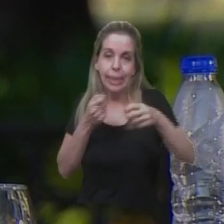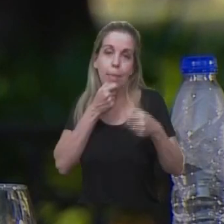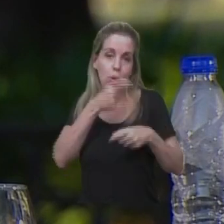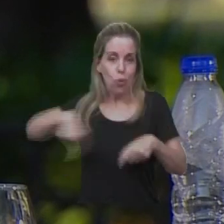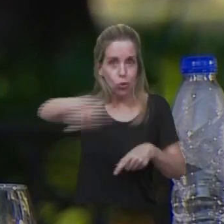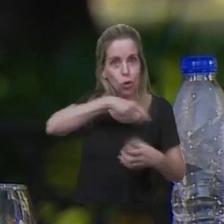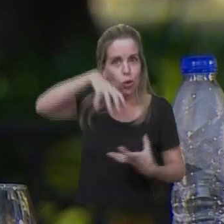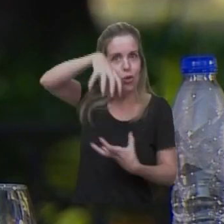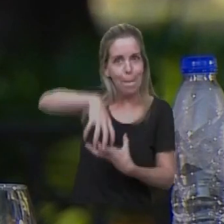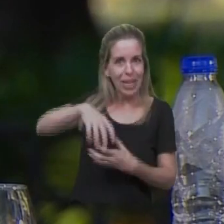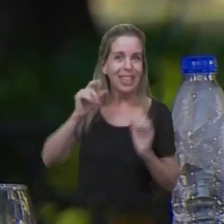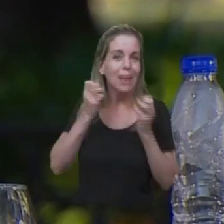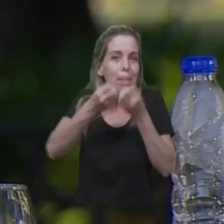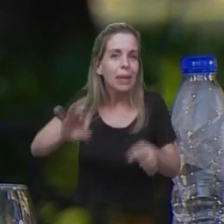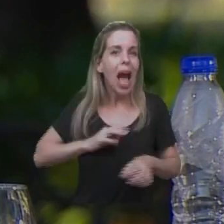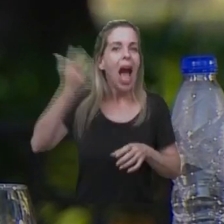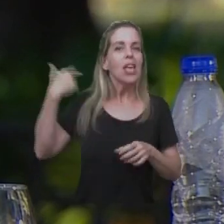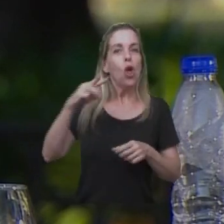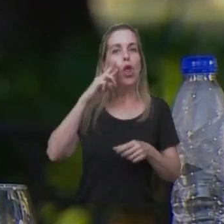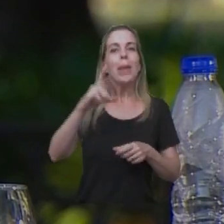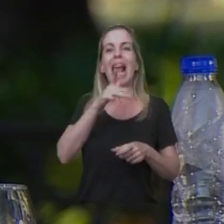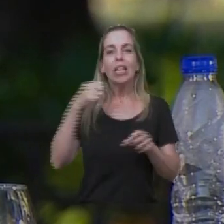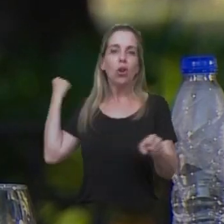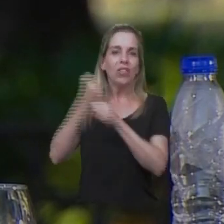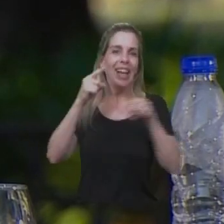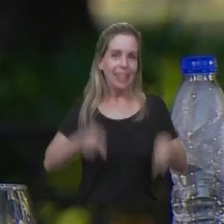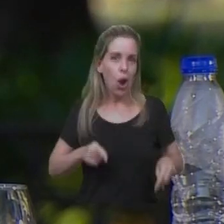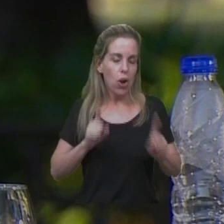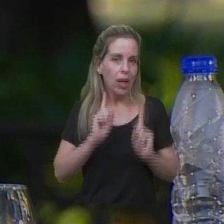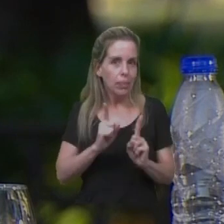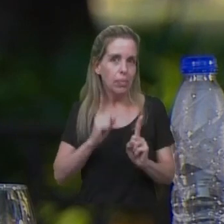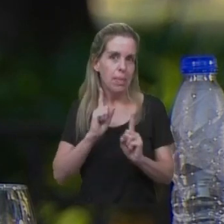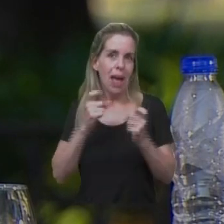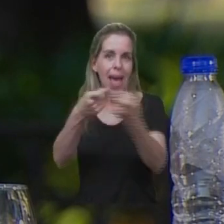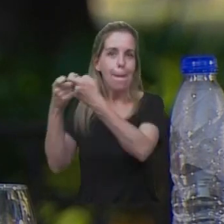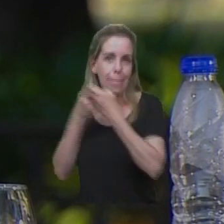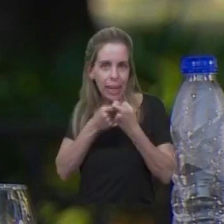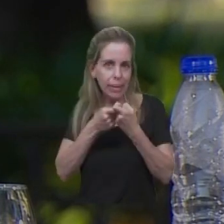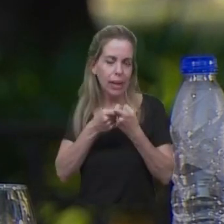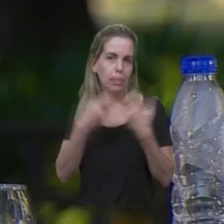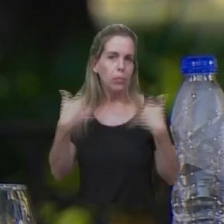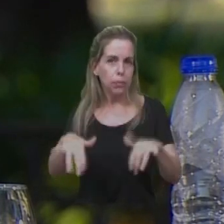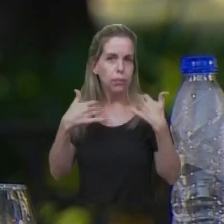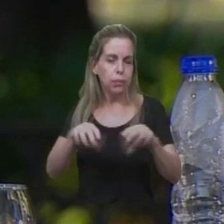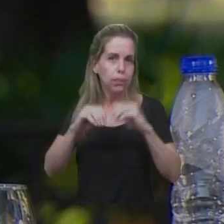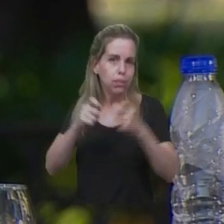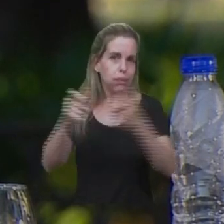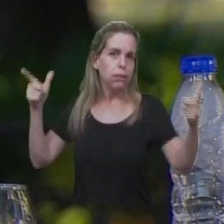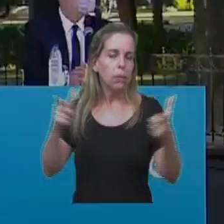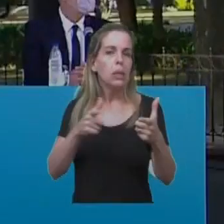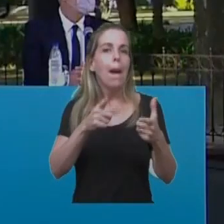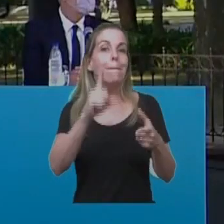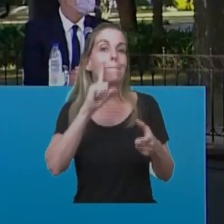acompañamos el programa de 2014 junto con un montón, seguramente las que están hoy sentadas acá, para llegar a esta canasta ampliada de